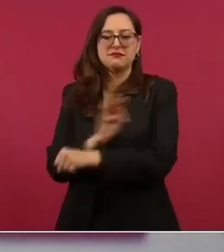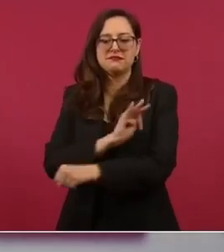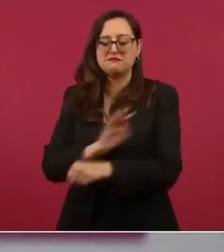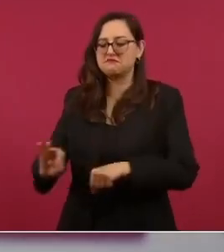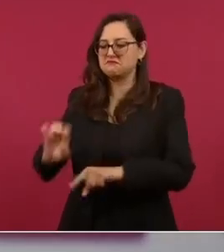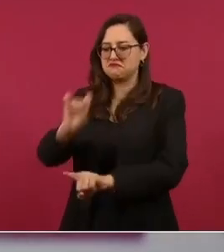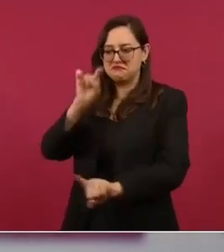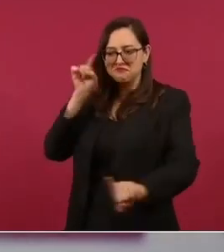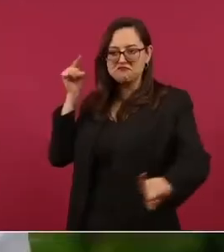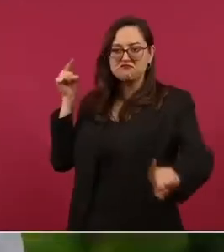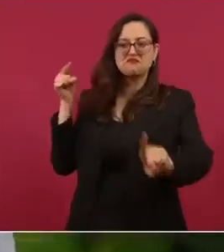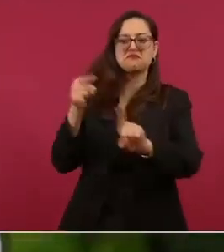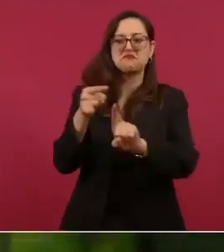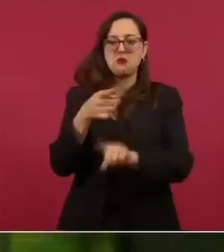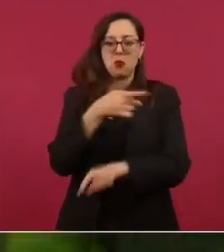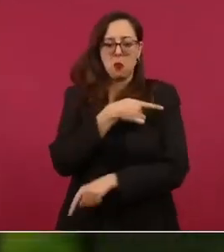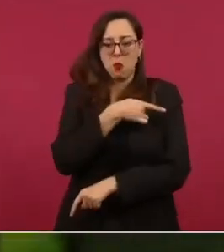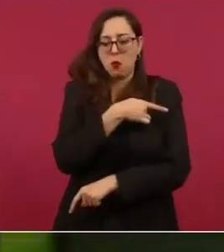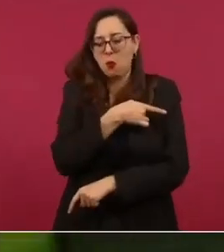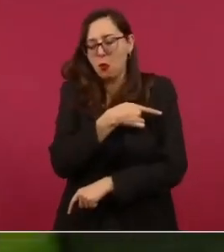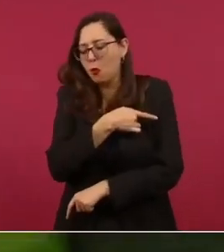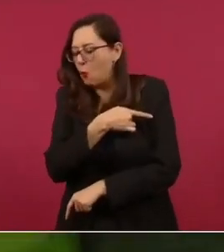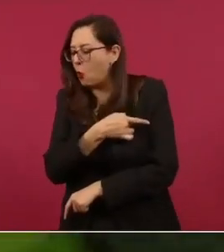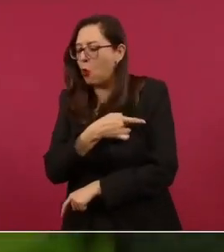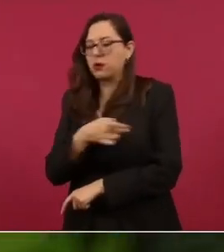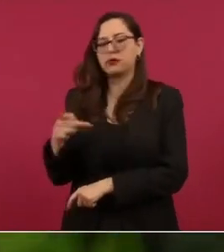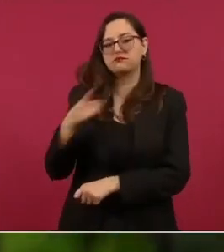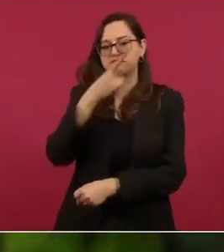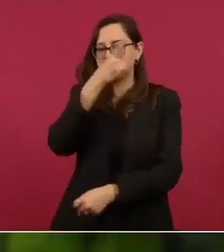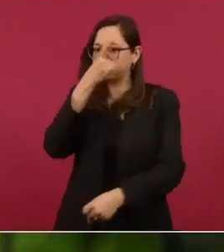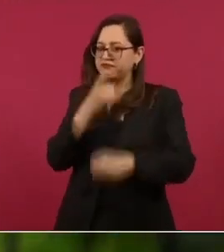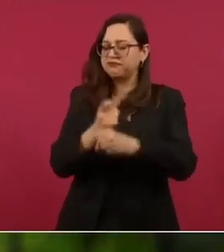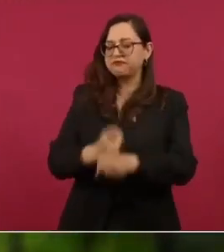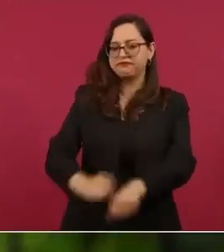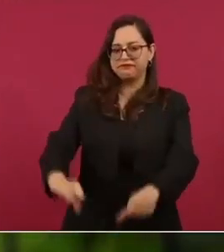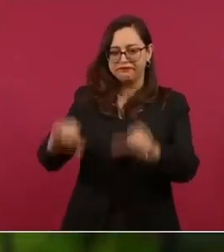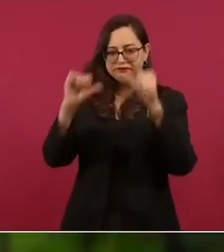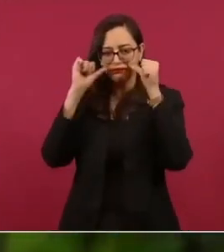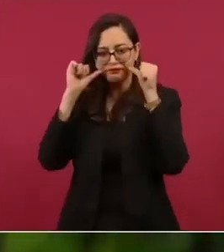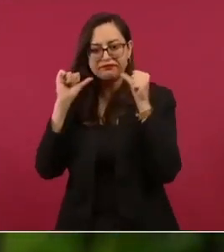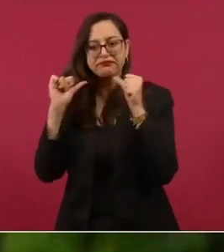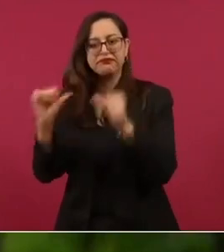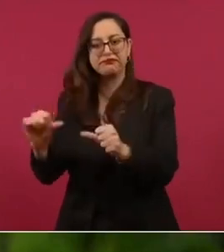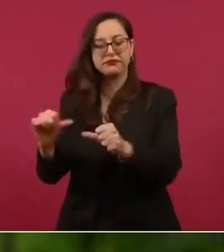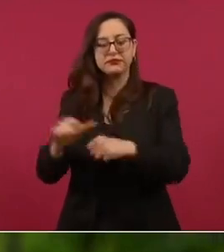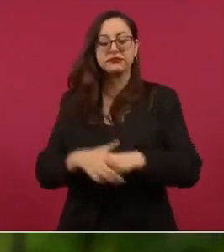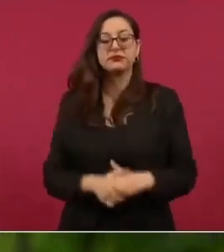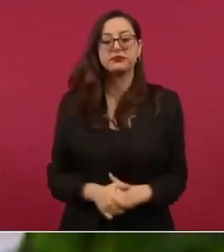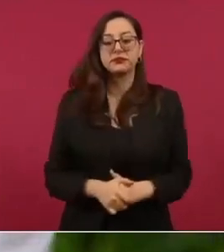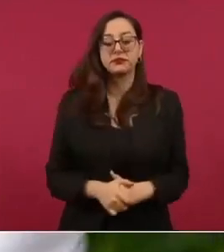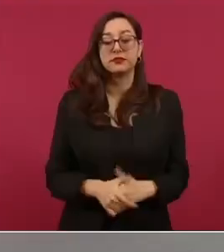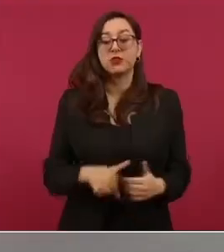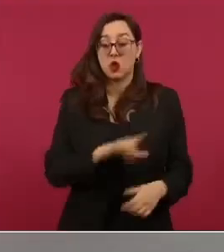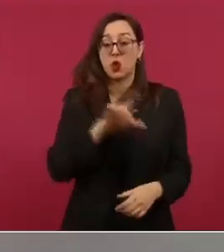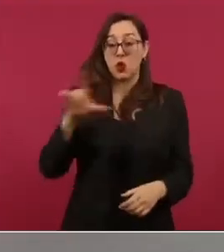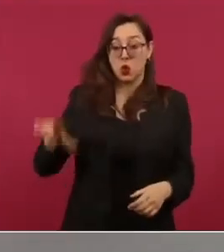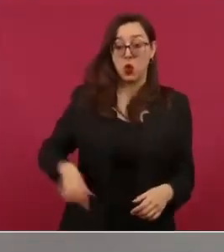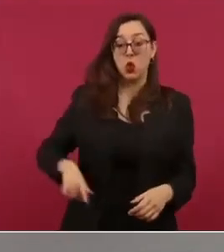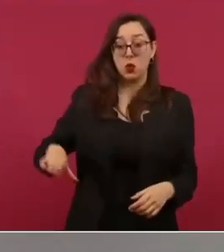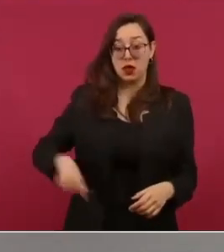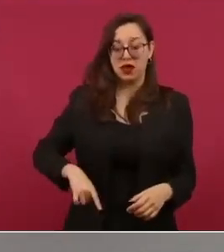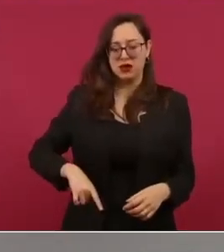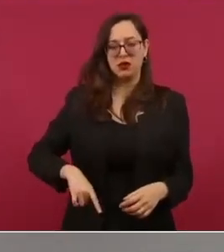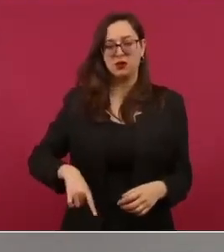en beneficio de los más pobres y marginados la estrategia central del gobierno en el